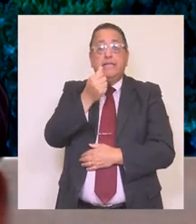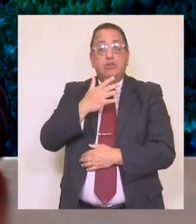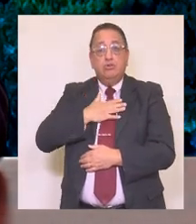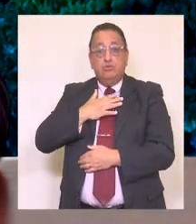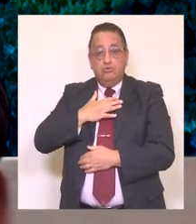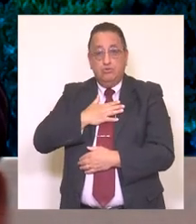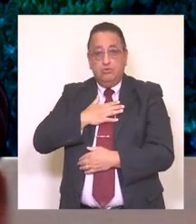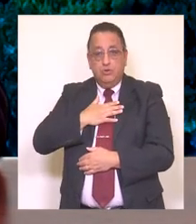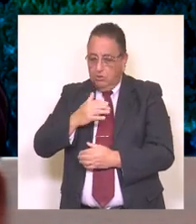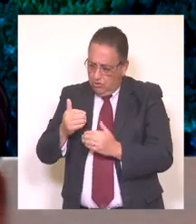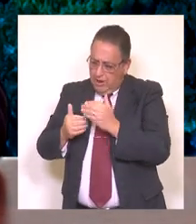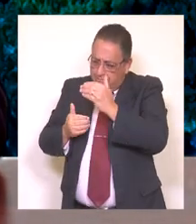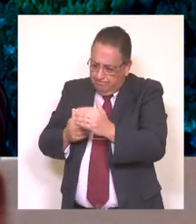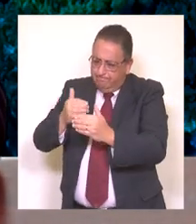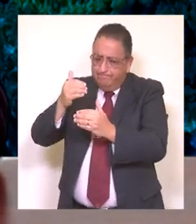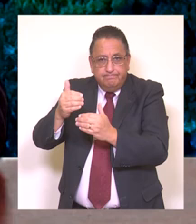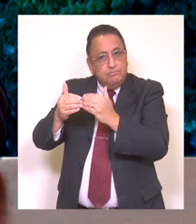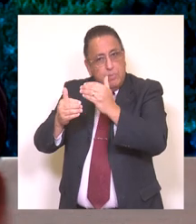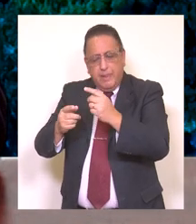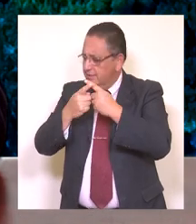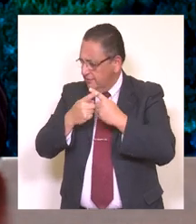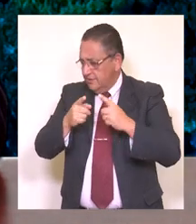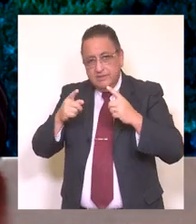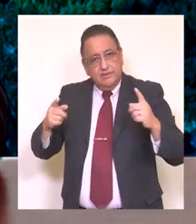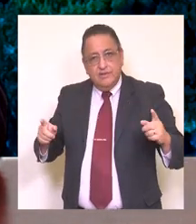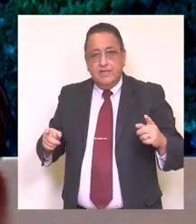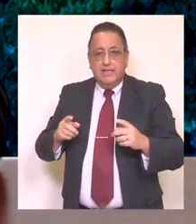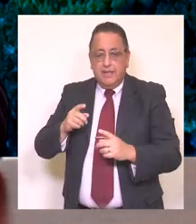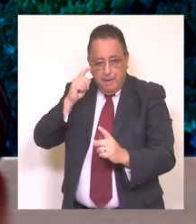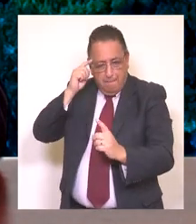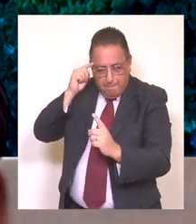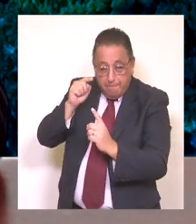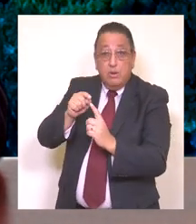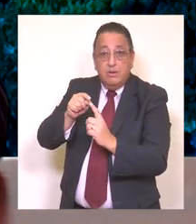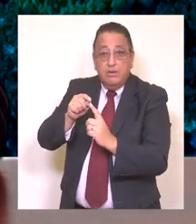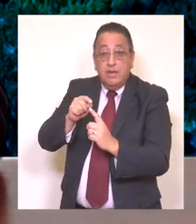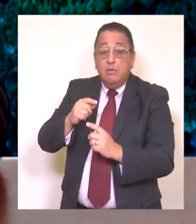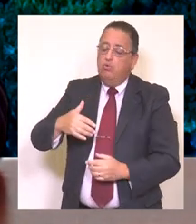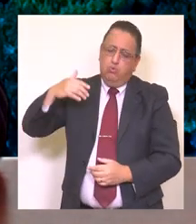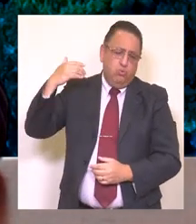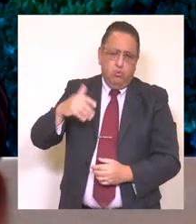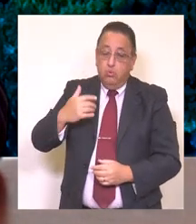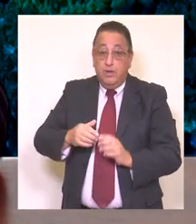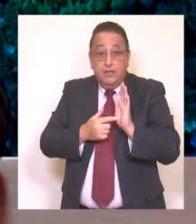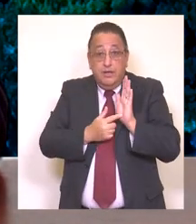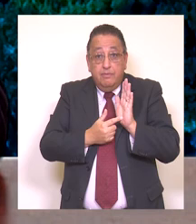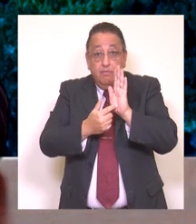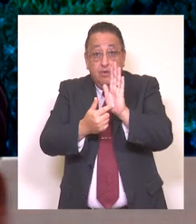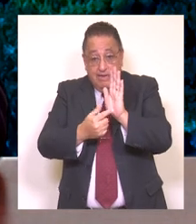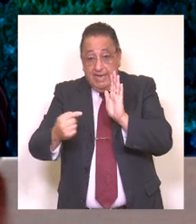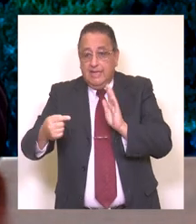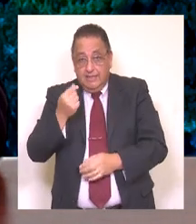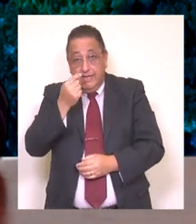propios también llevamos adelante la ejecución de diferentes iniciativas. Por eso es importante destacar que